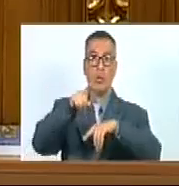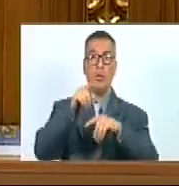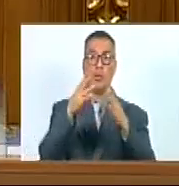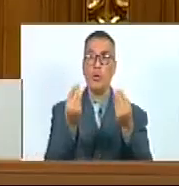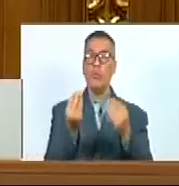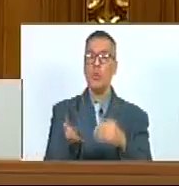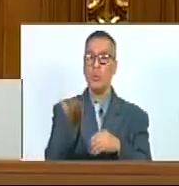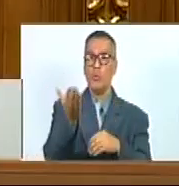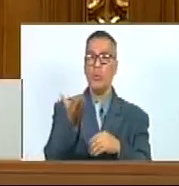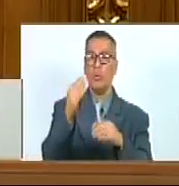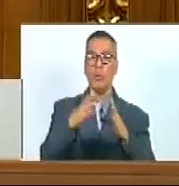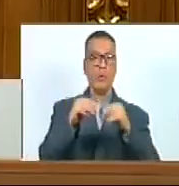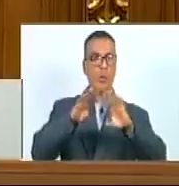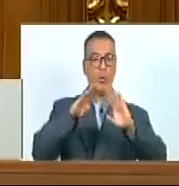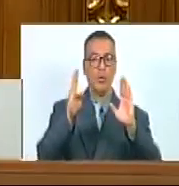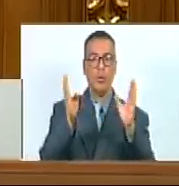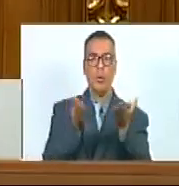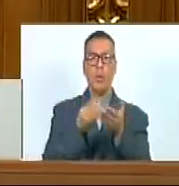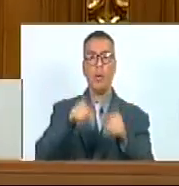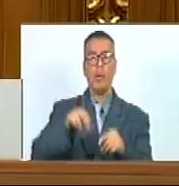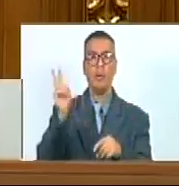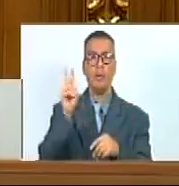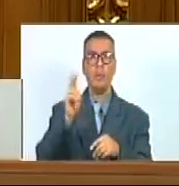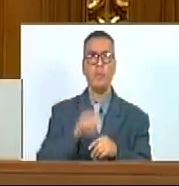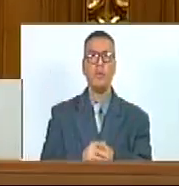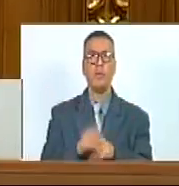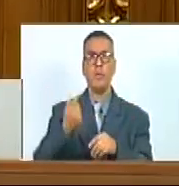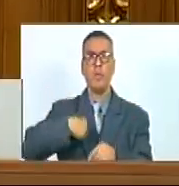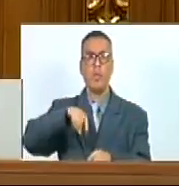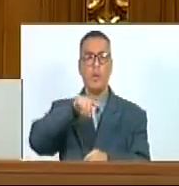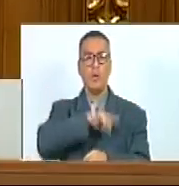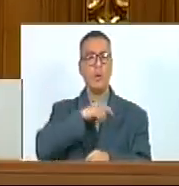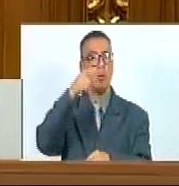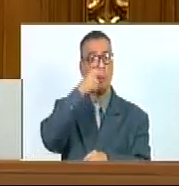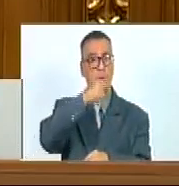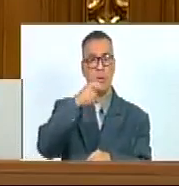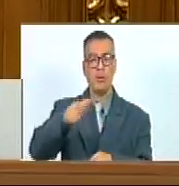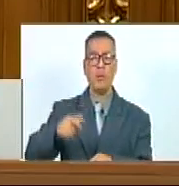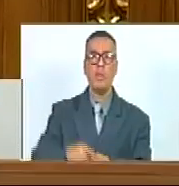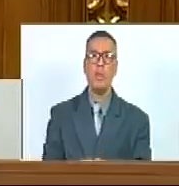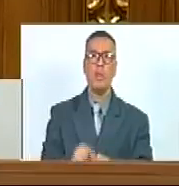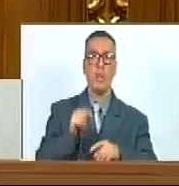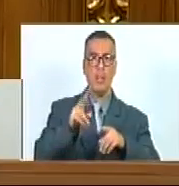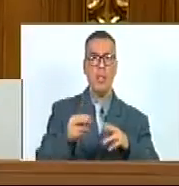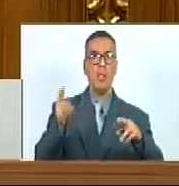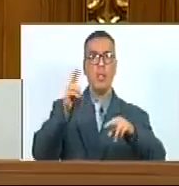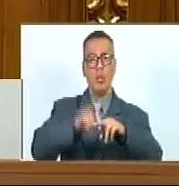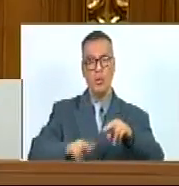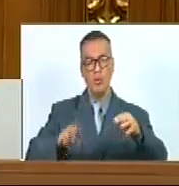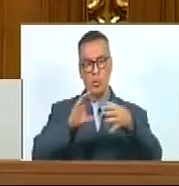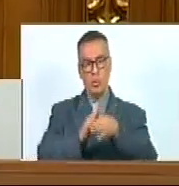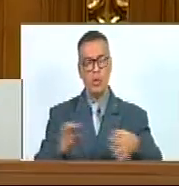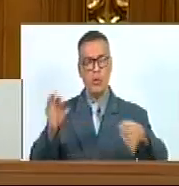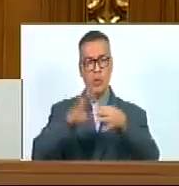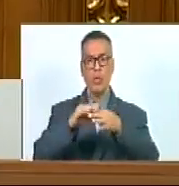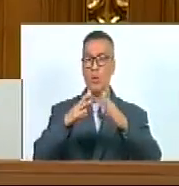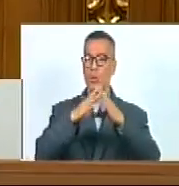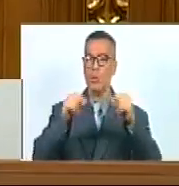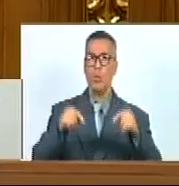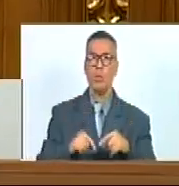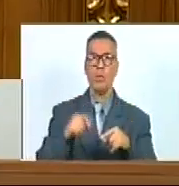importancia Para el mundo, para Venezuela Para nuestro pueblo Quienes formamos parte de este todo